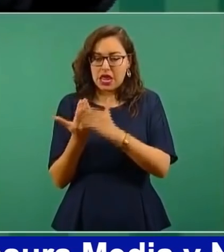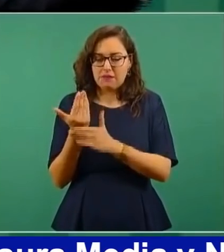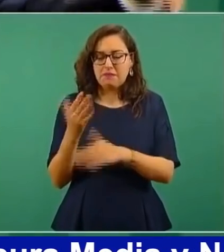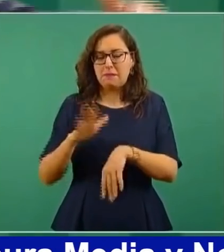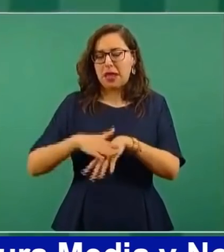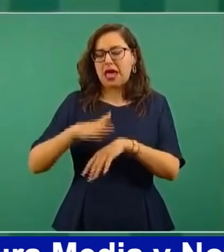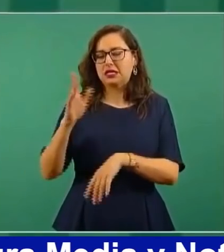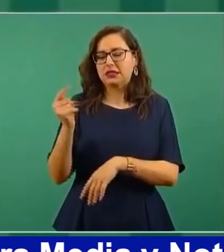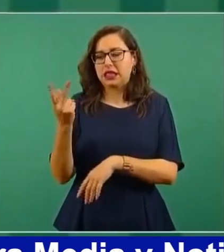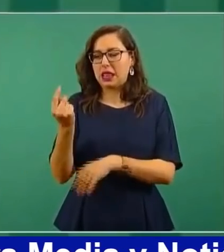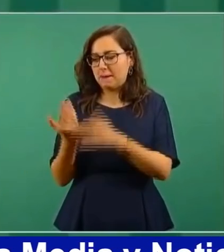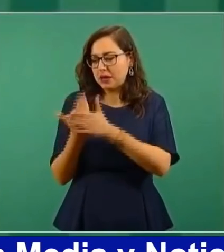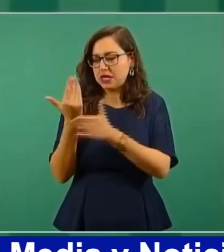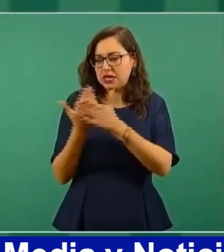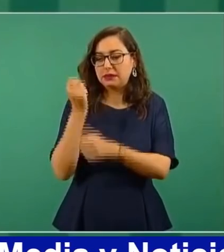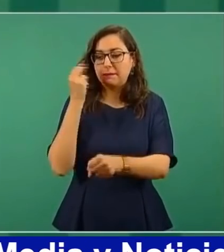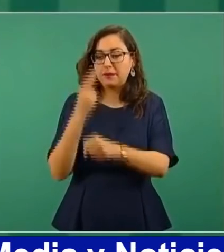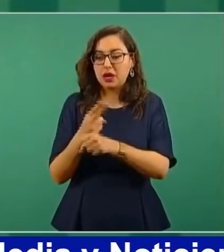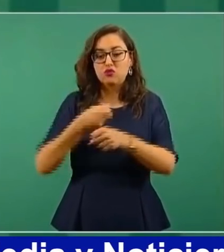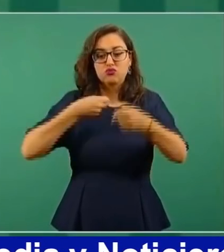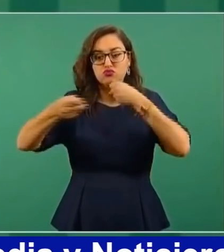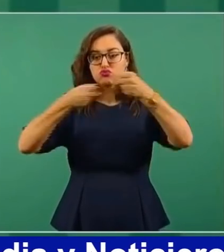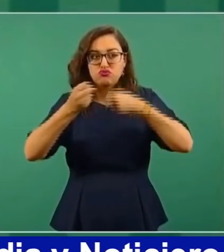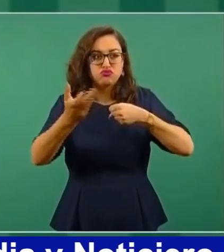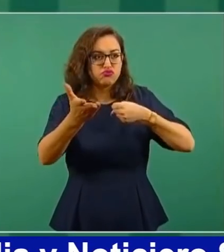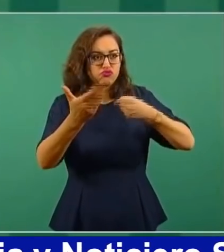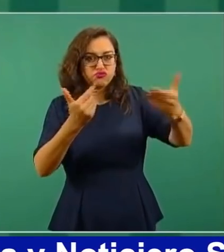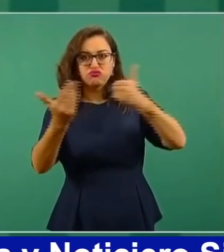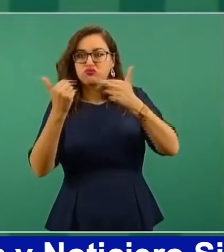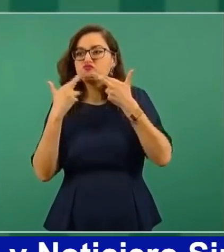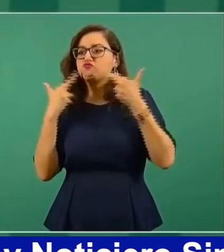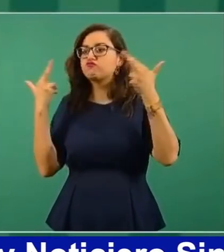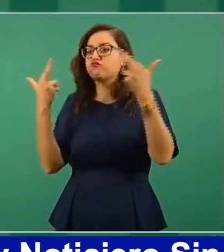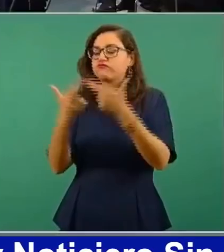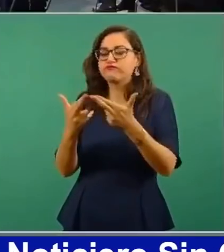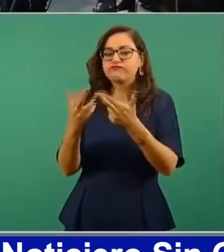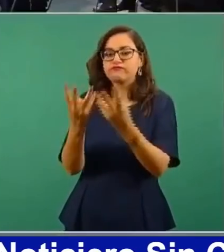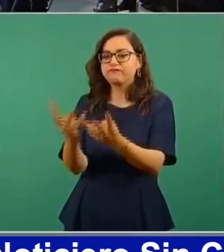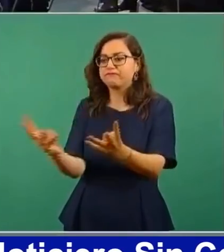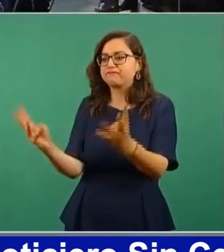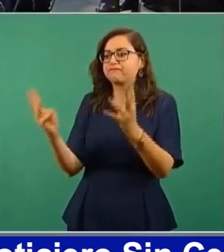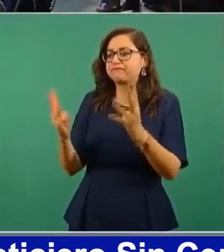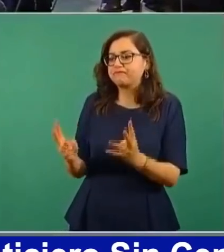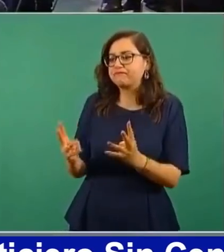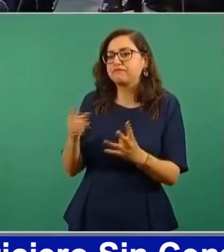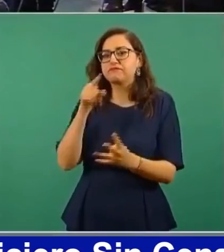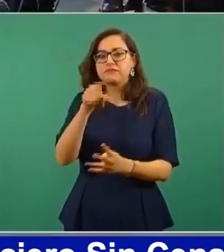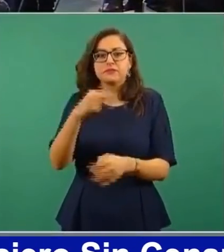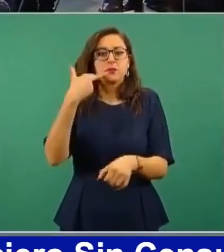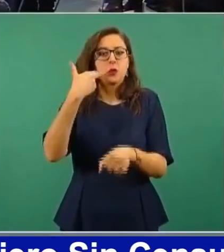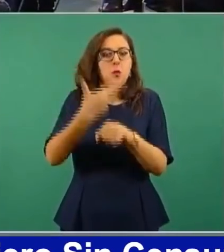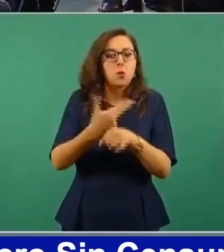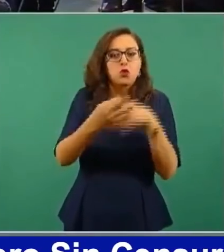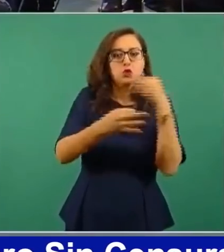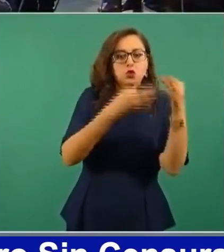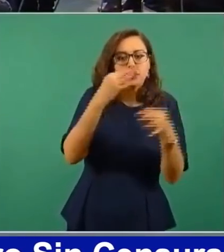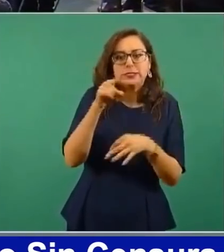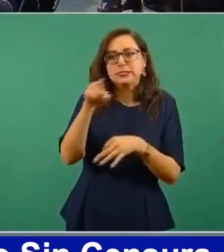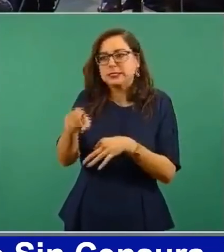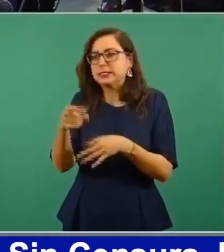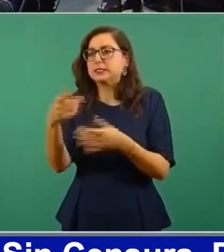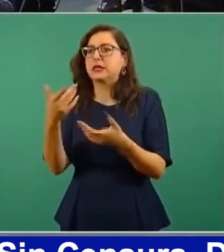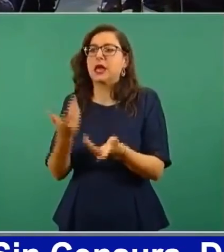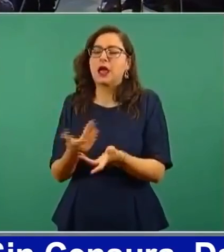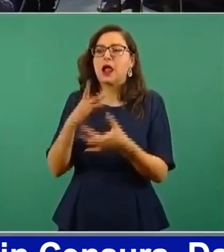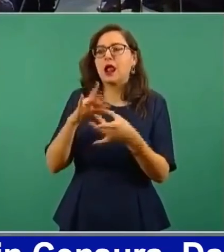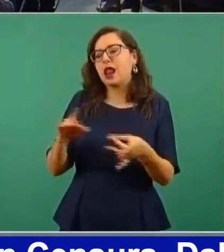responsables de noticias, conductores y